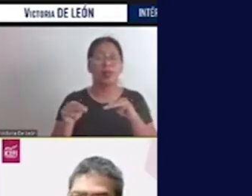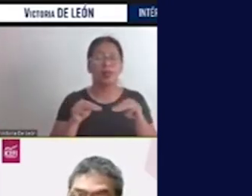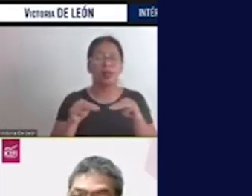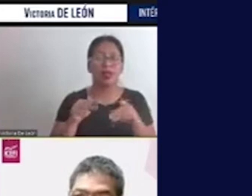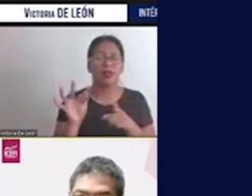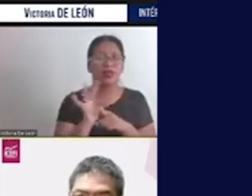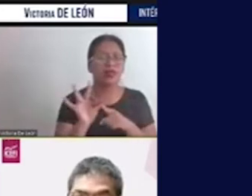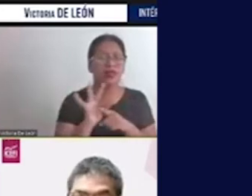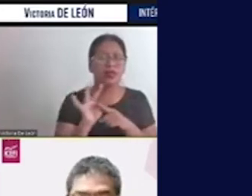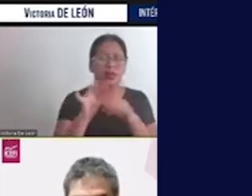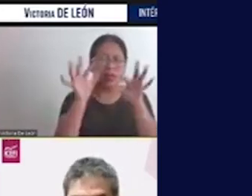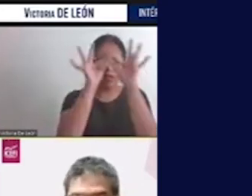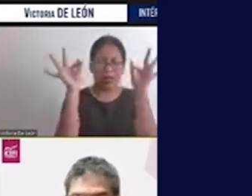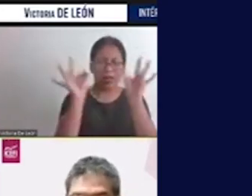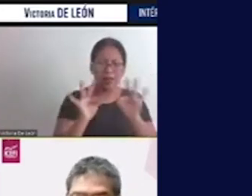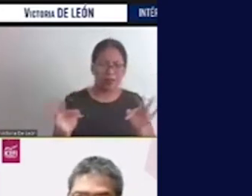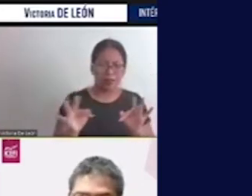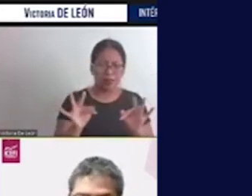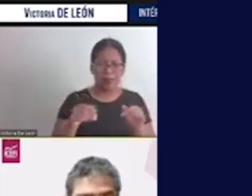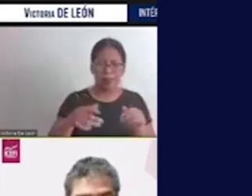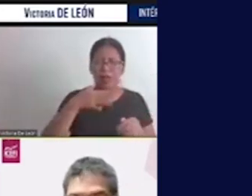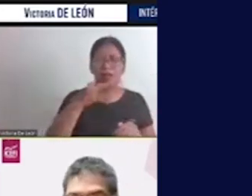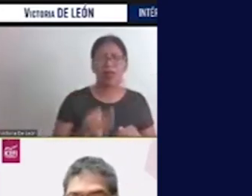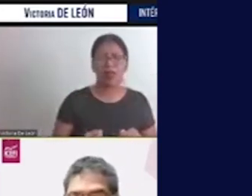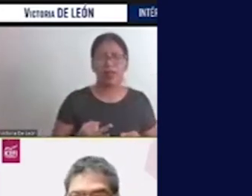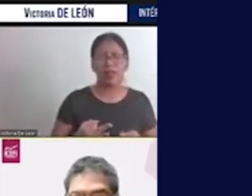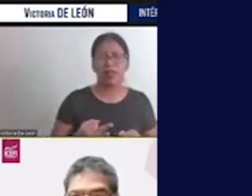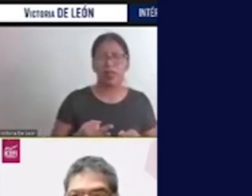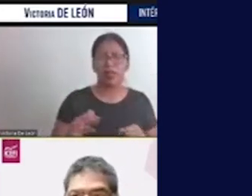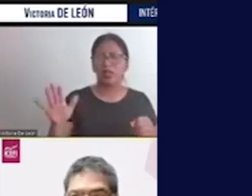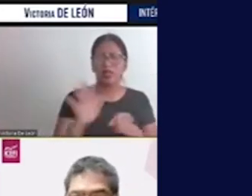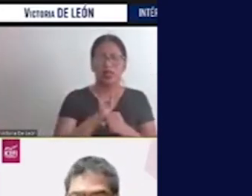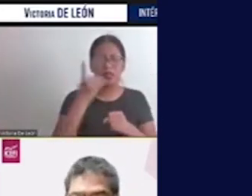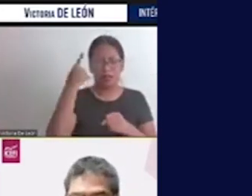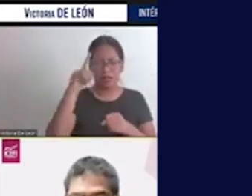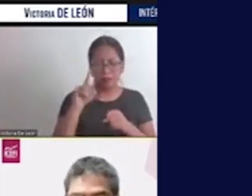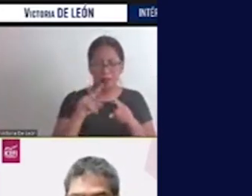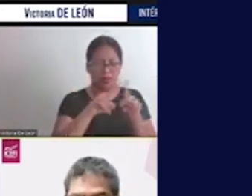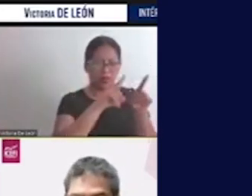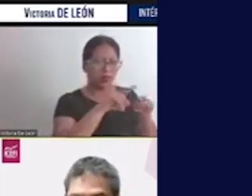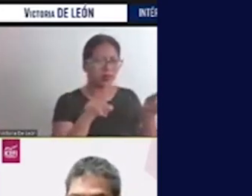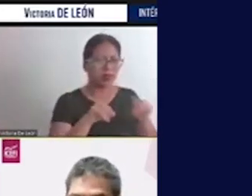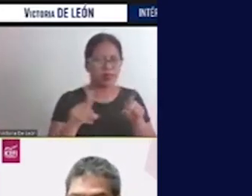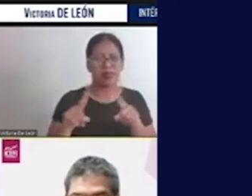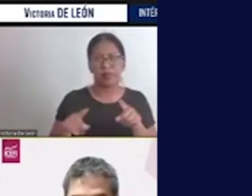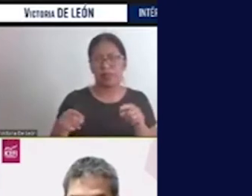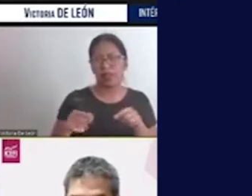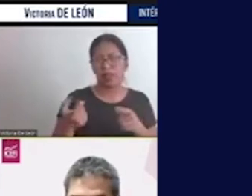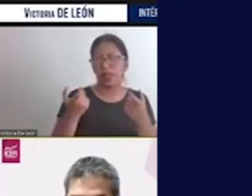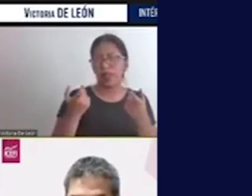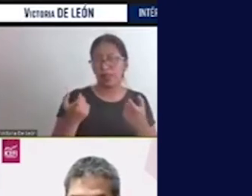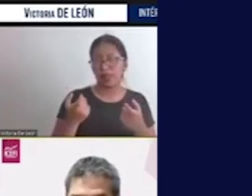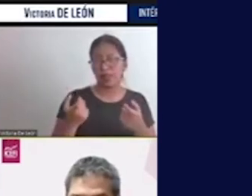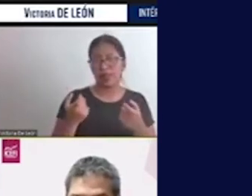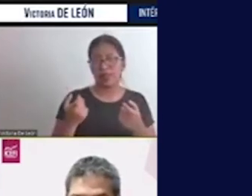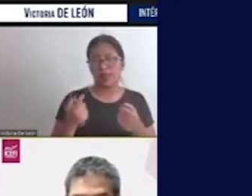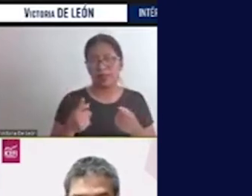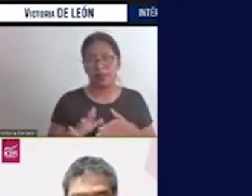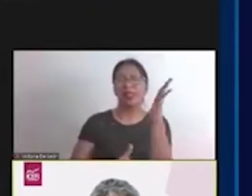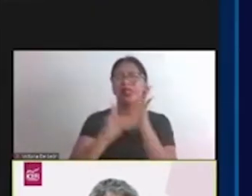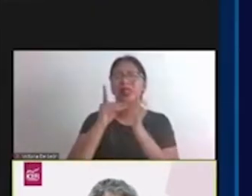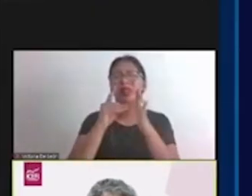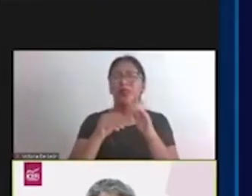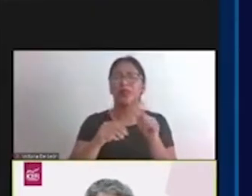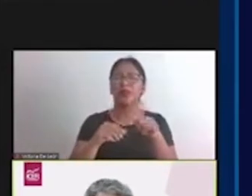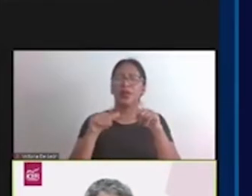de una forma eficaz y eficiente para que se redistribuya efectivamente la riqueza que se está produciendo en la región.